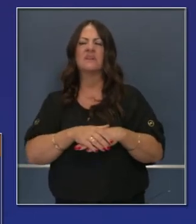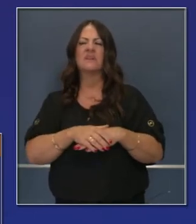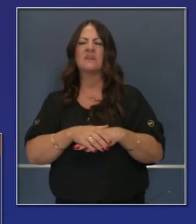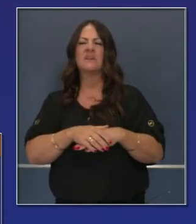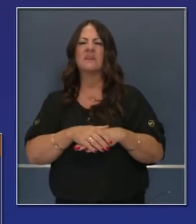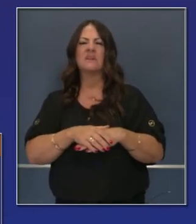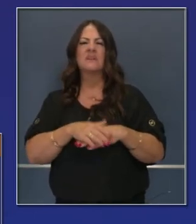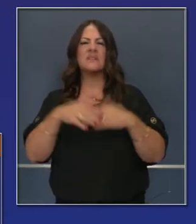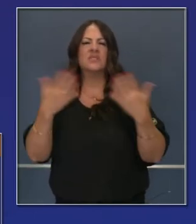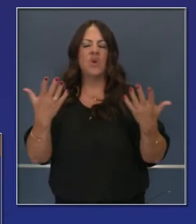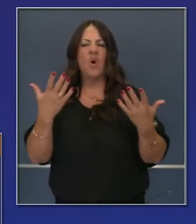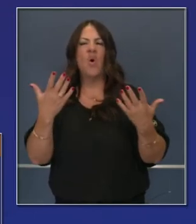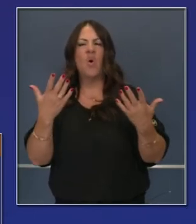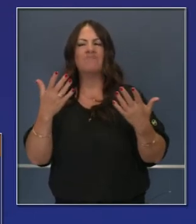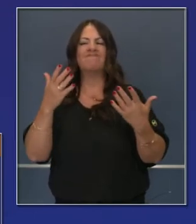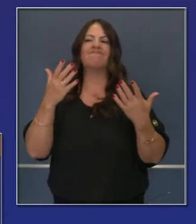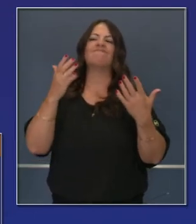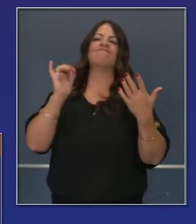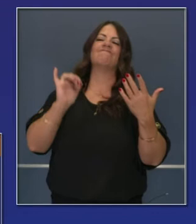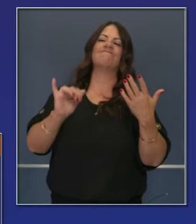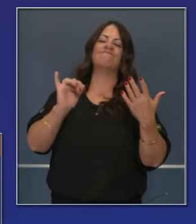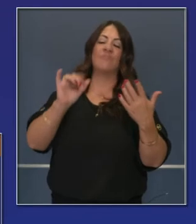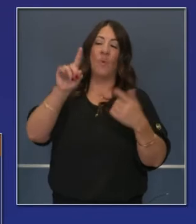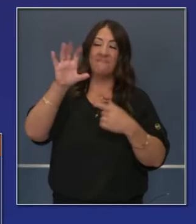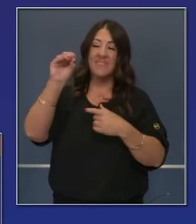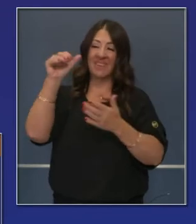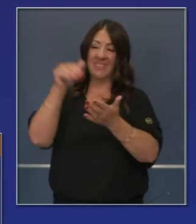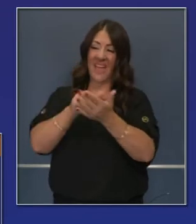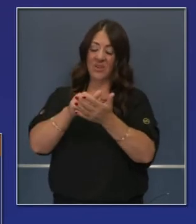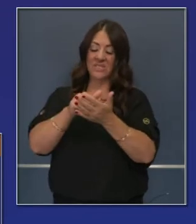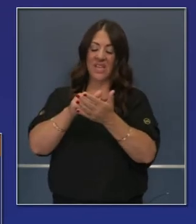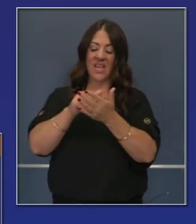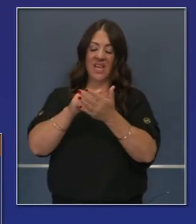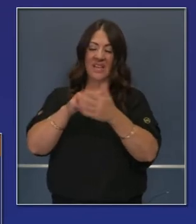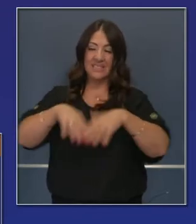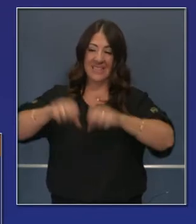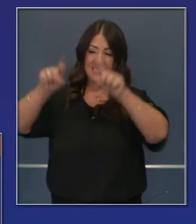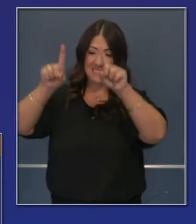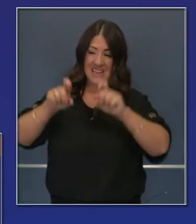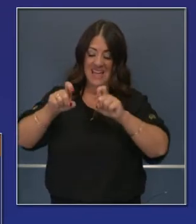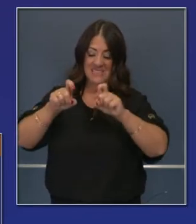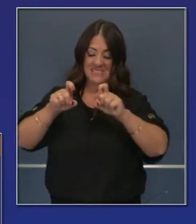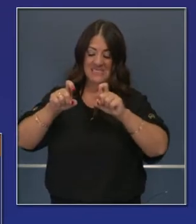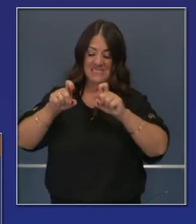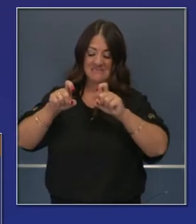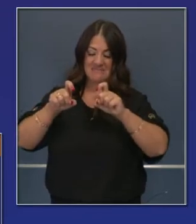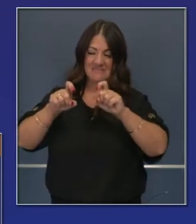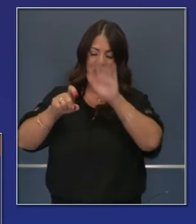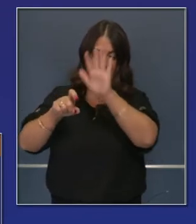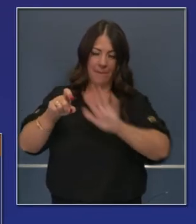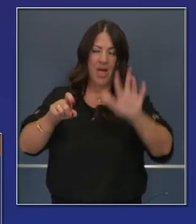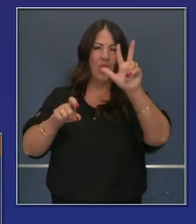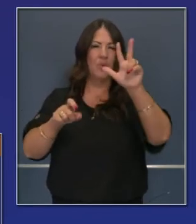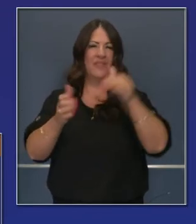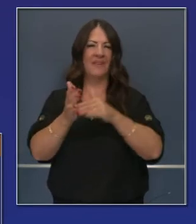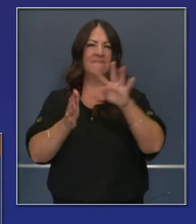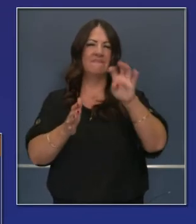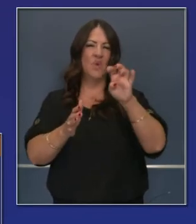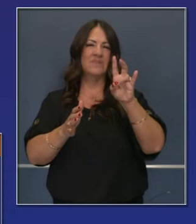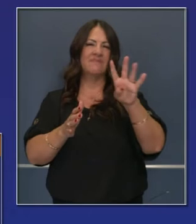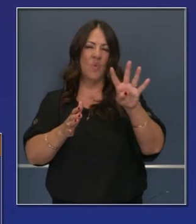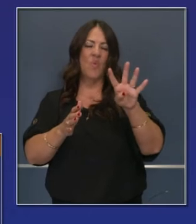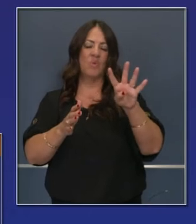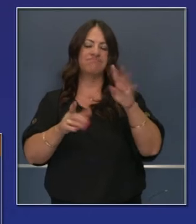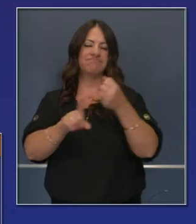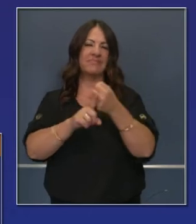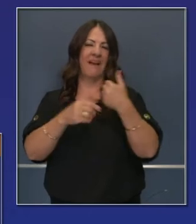establecer este nuevo número de casos. 3,474. El promedio de 7 días, sin embargo, es un